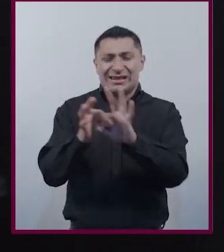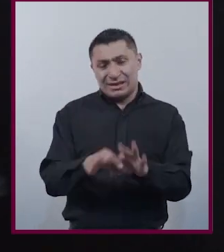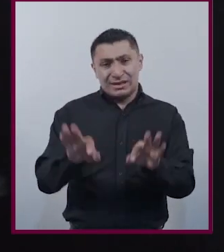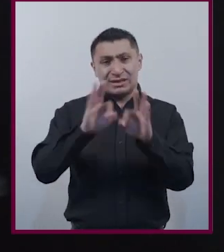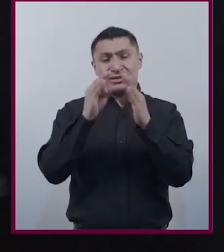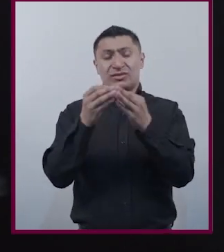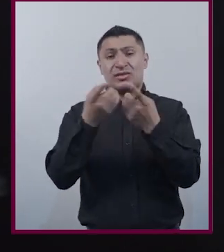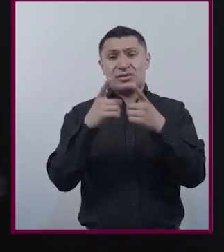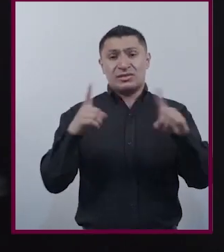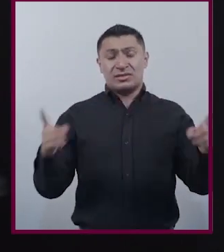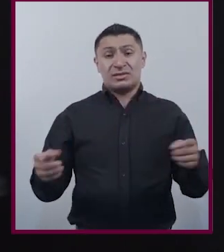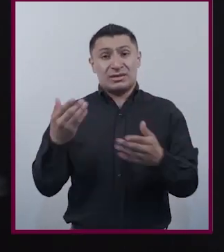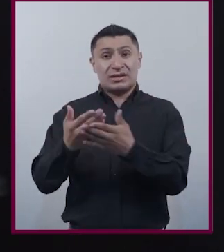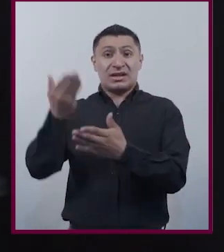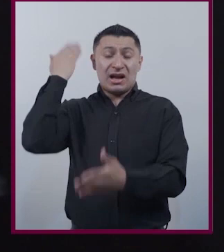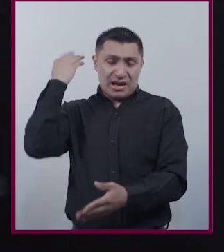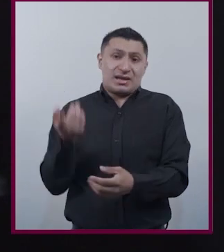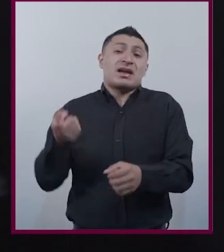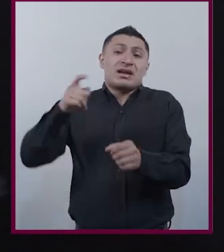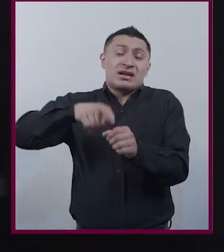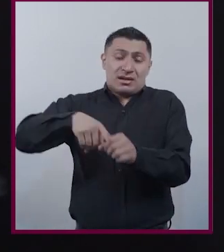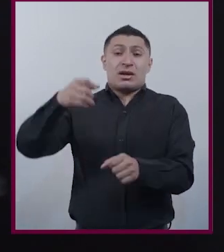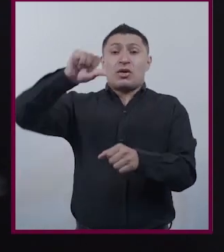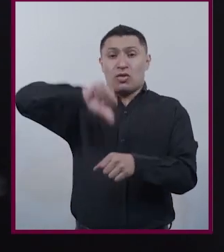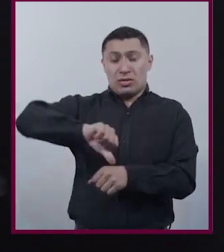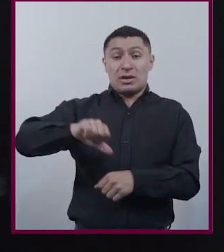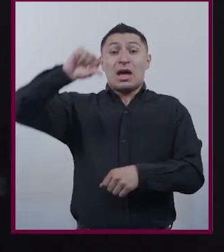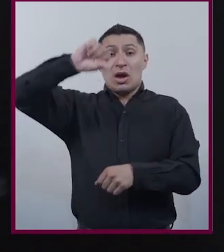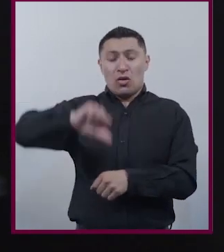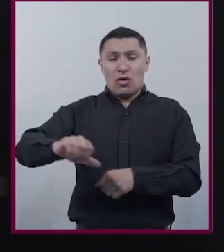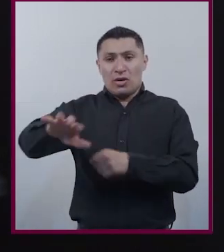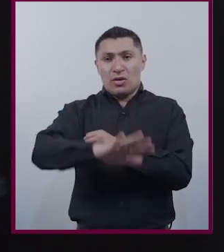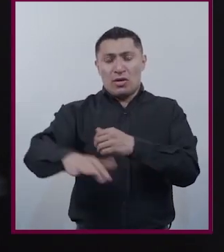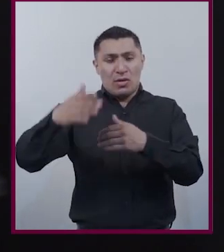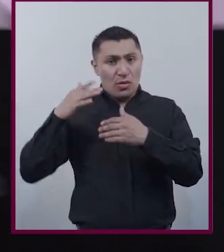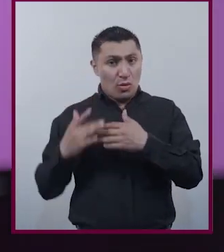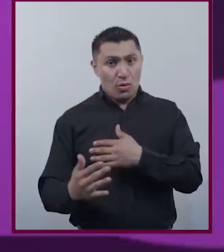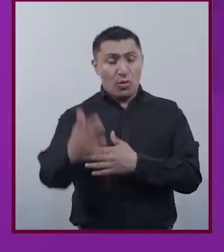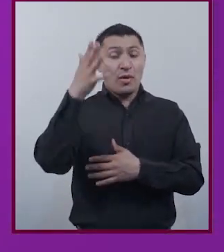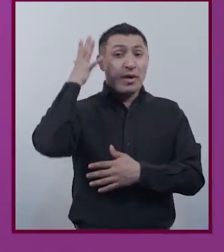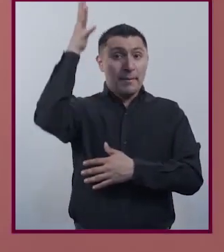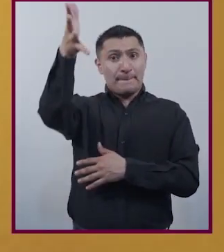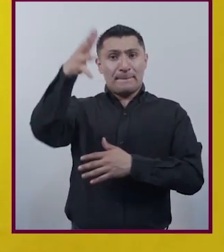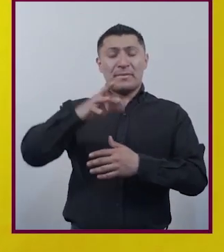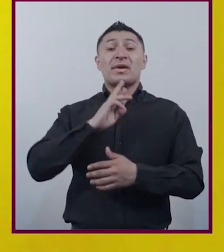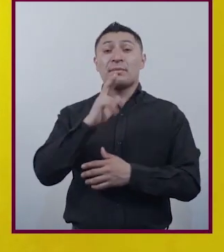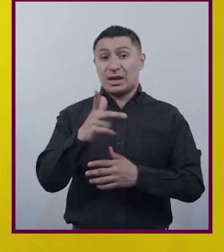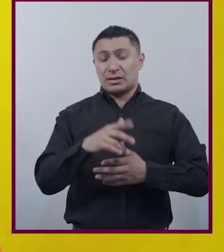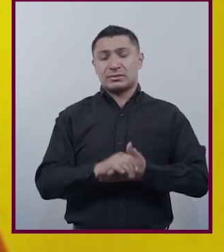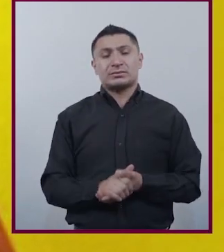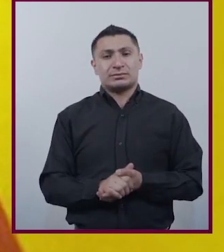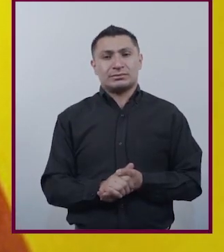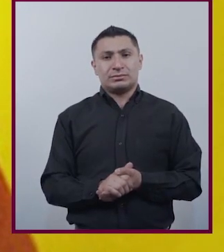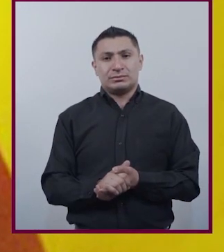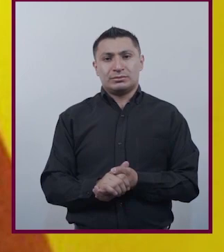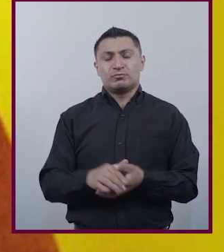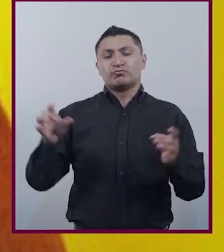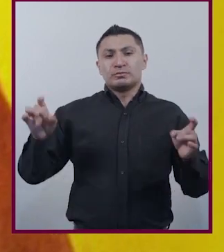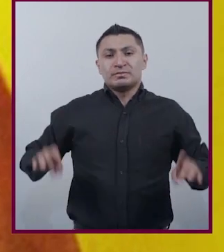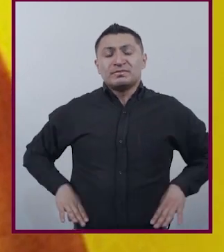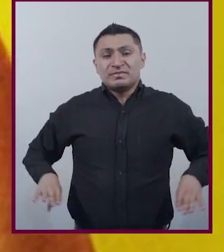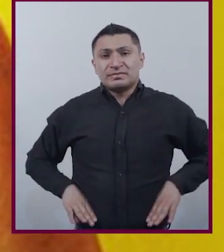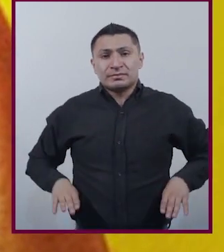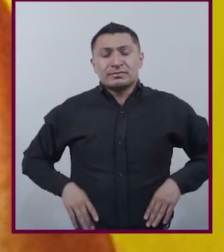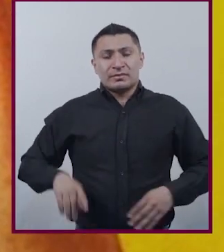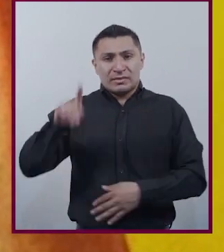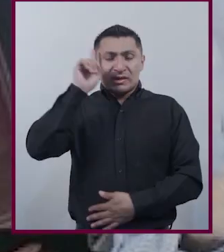procesos Lo de ayer influye en el hoy y lo de hoy es la base del porvenir Las circunstancias de las mujeres a